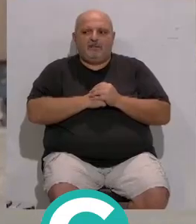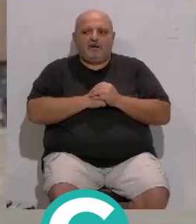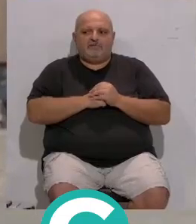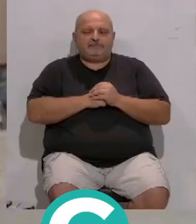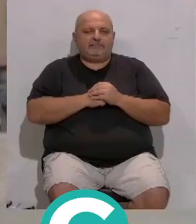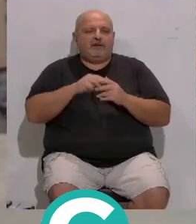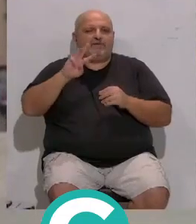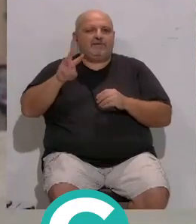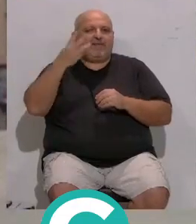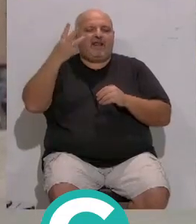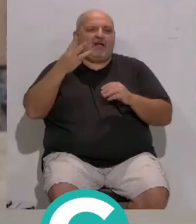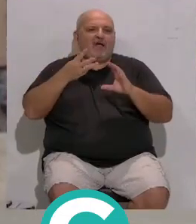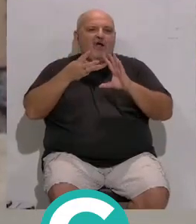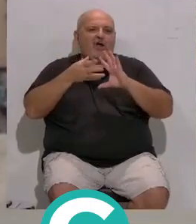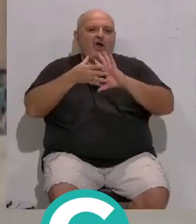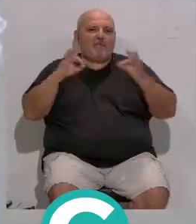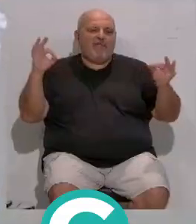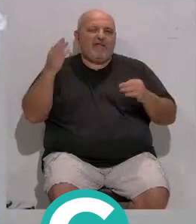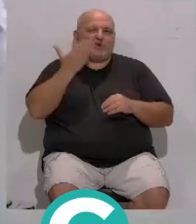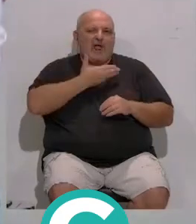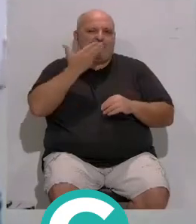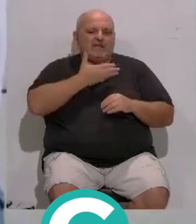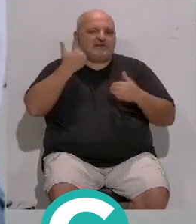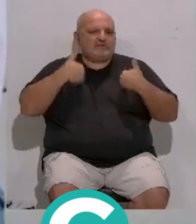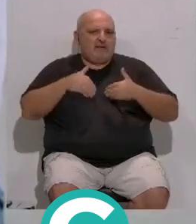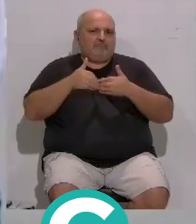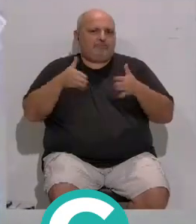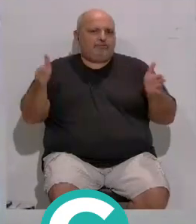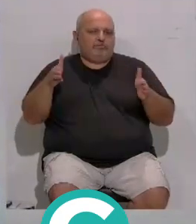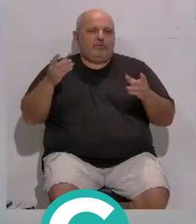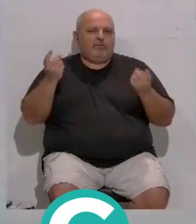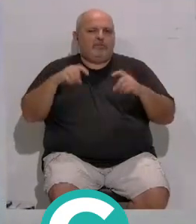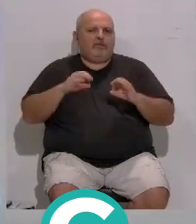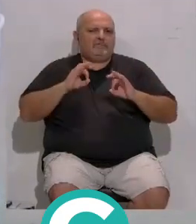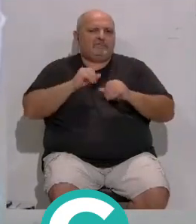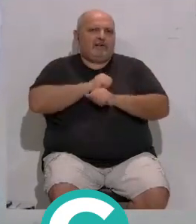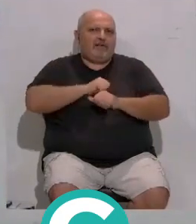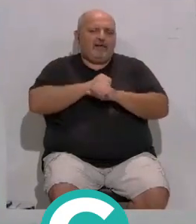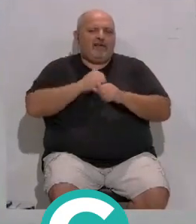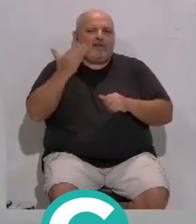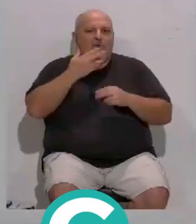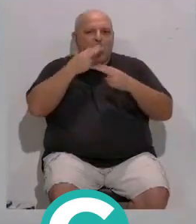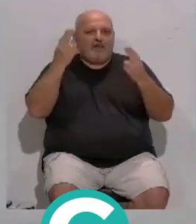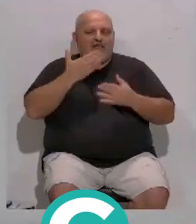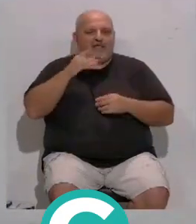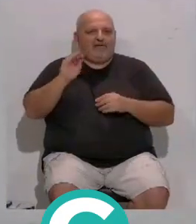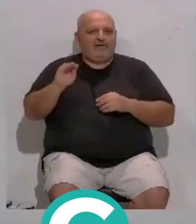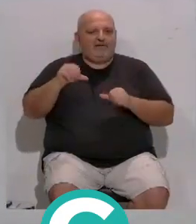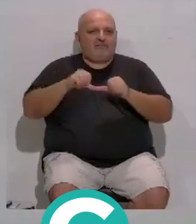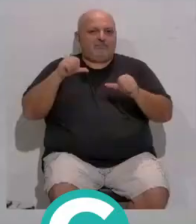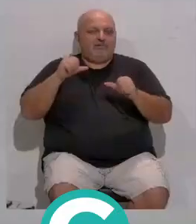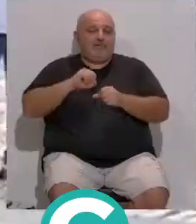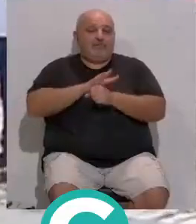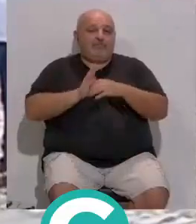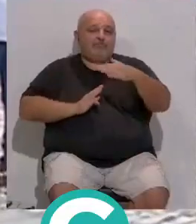La tercera edición de las Olimpiadas Escolares... ...ya está en marcha... ...una cita muy esperada... ...de la Escuela Pública Gaditana... ...desde que la